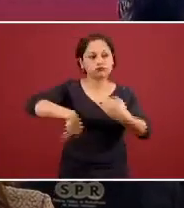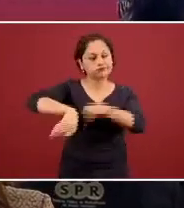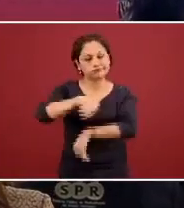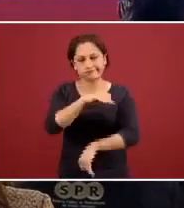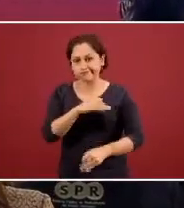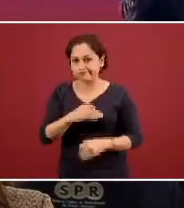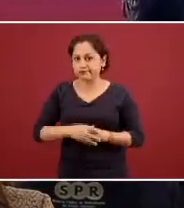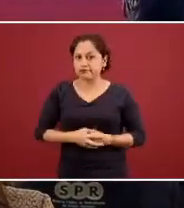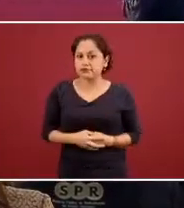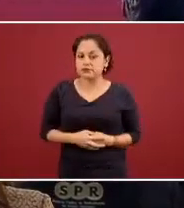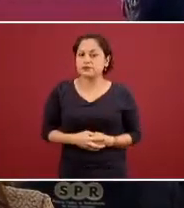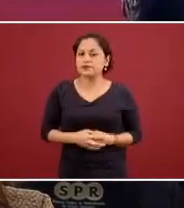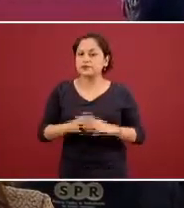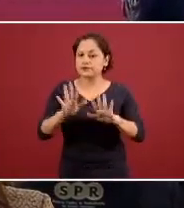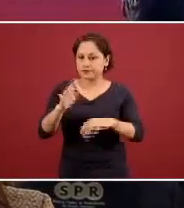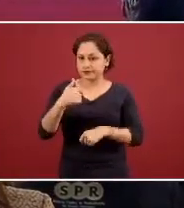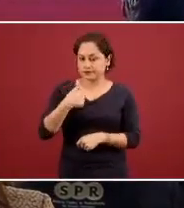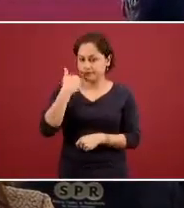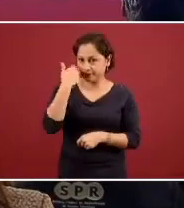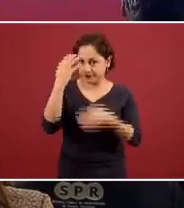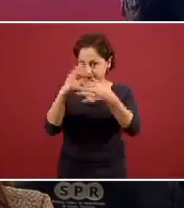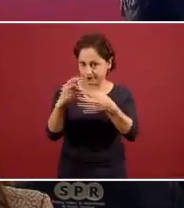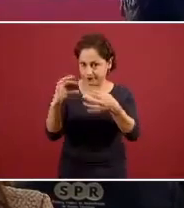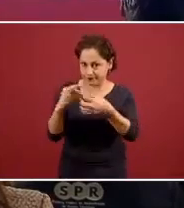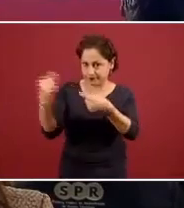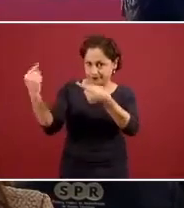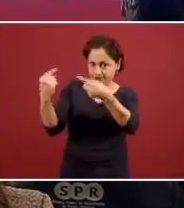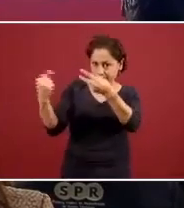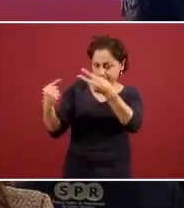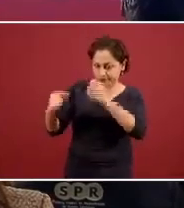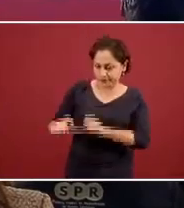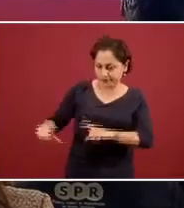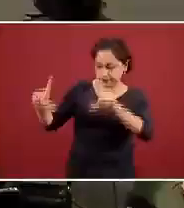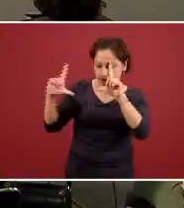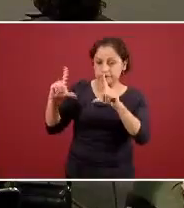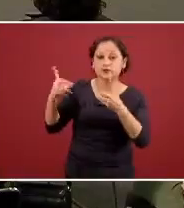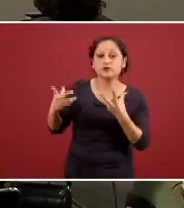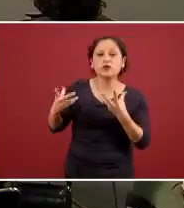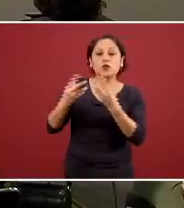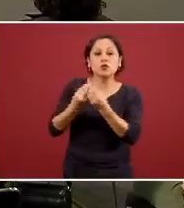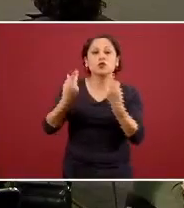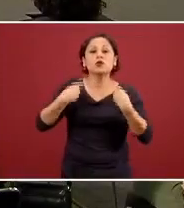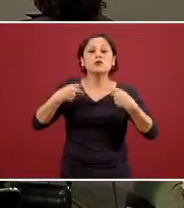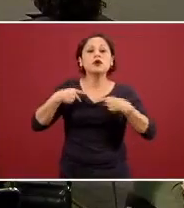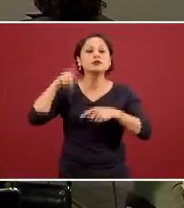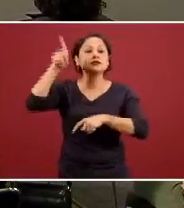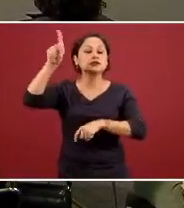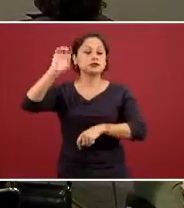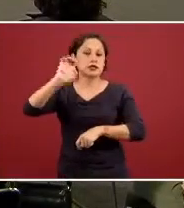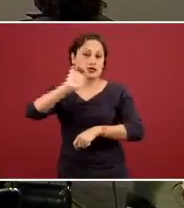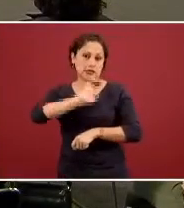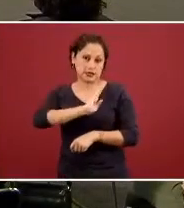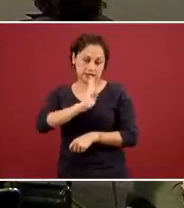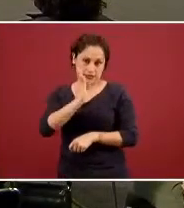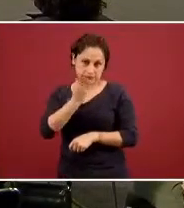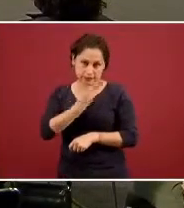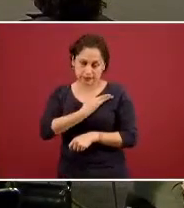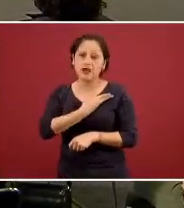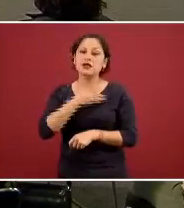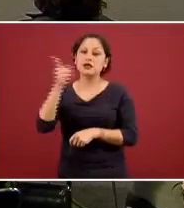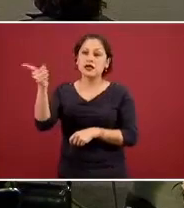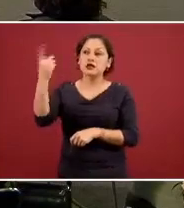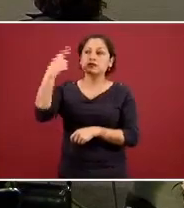quiero comentar que estas nociones se trabajaron con unos compañeros de España que se comunicaron con nosotros dentro de este trabajo